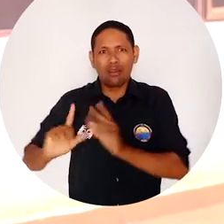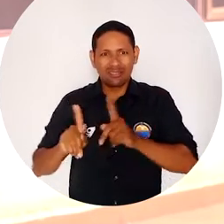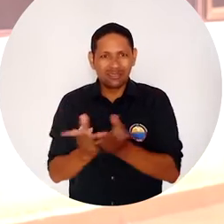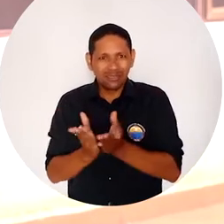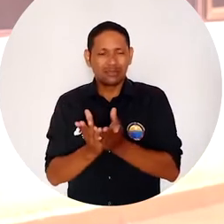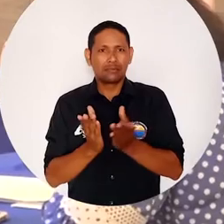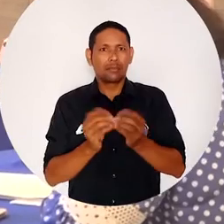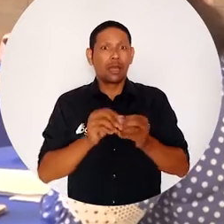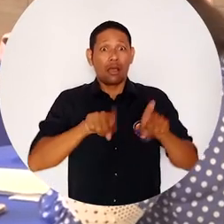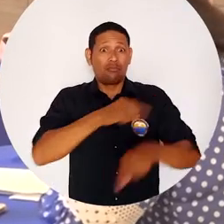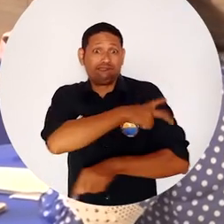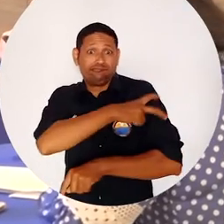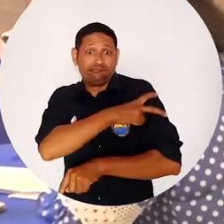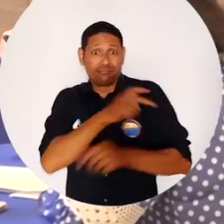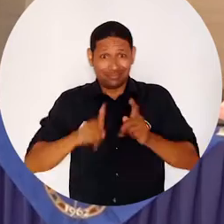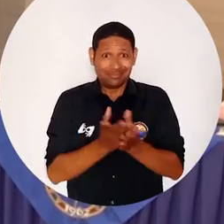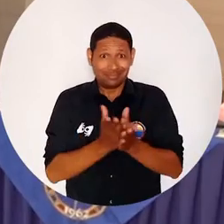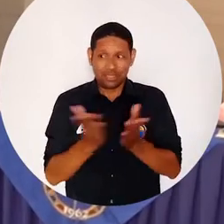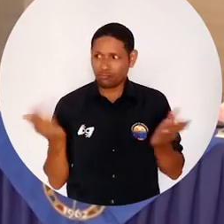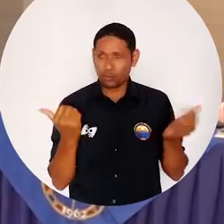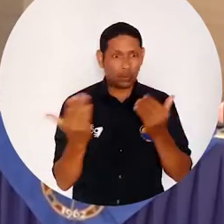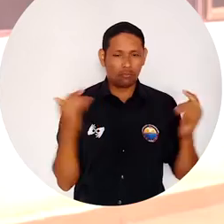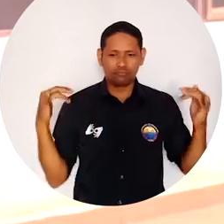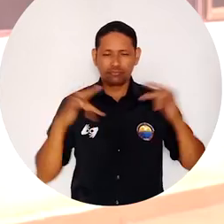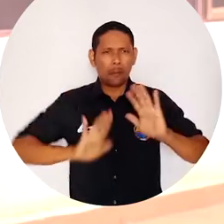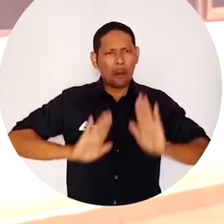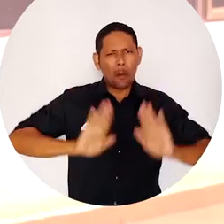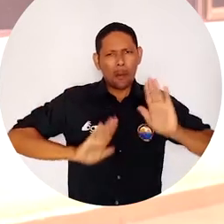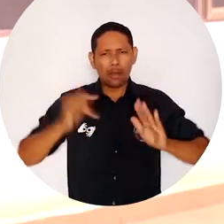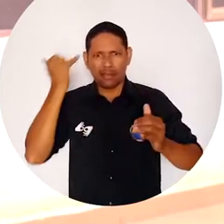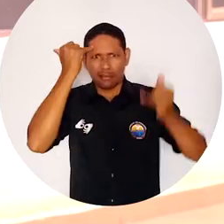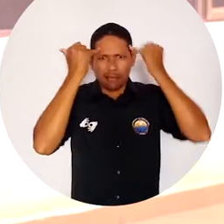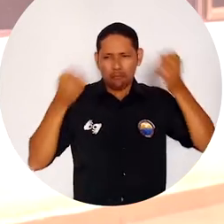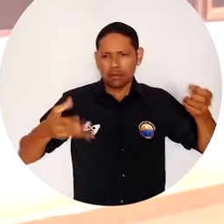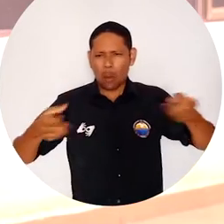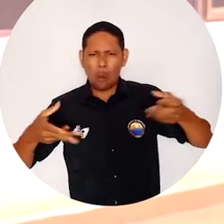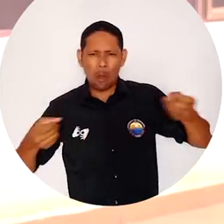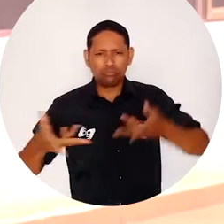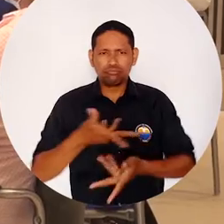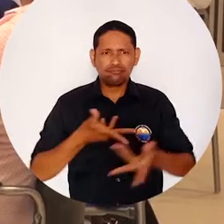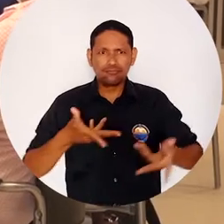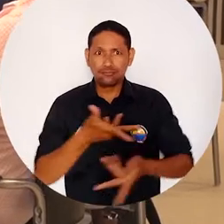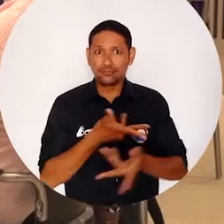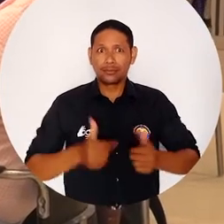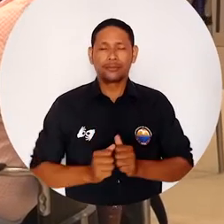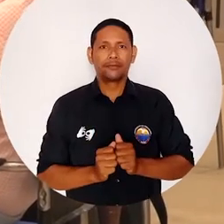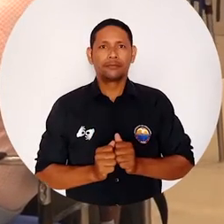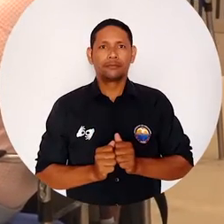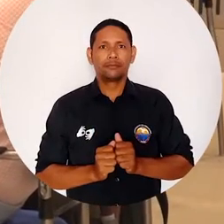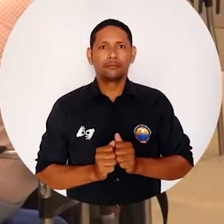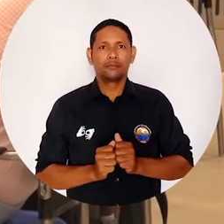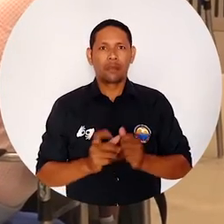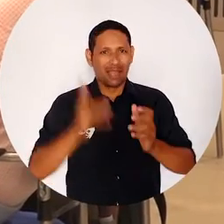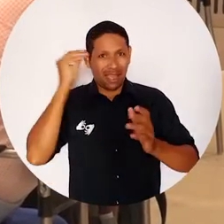representantes estudiantiles participaron y lograron aportar grandes insumos para este plan de desarrollo. Además del Acuerdo